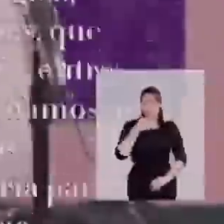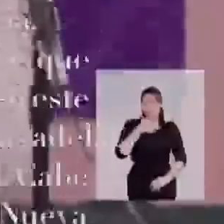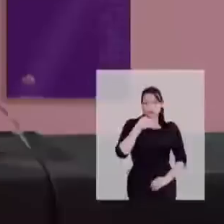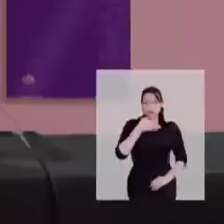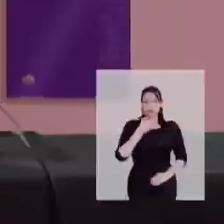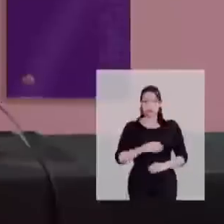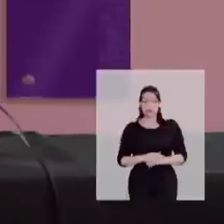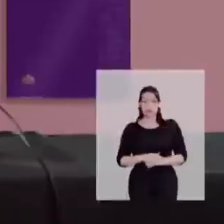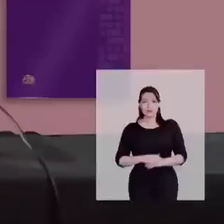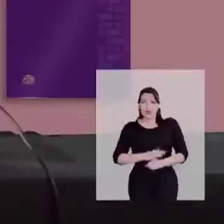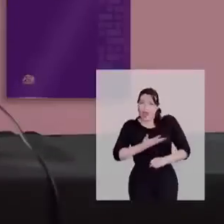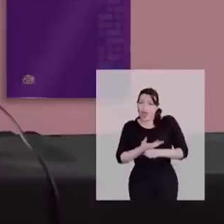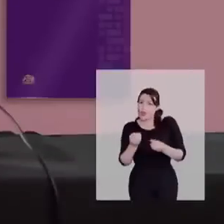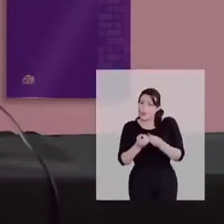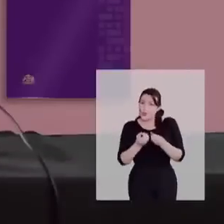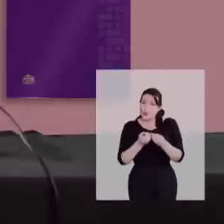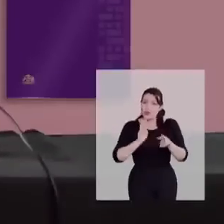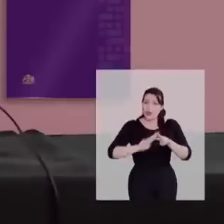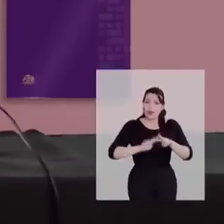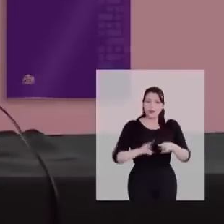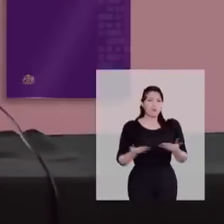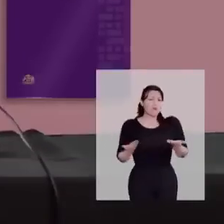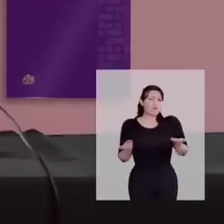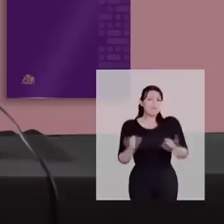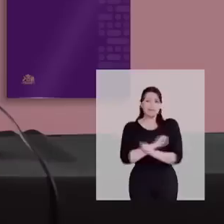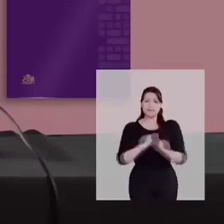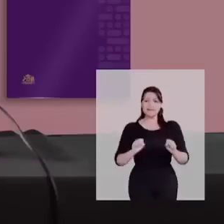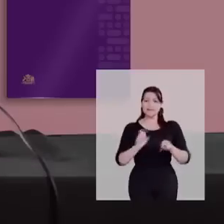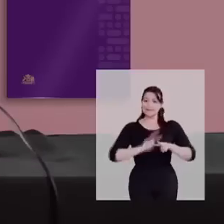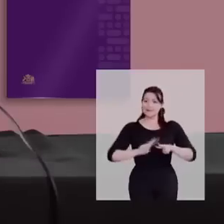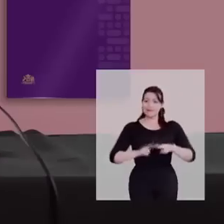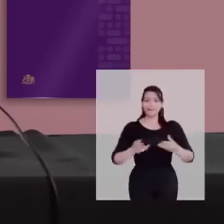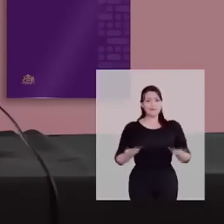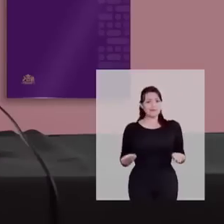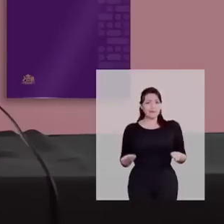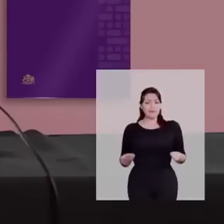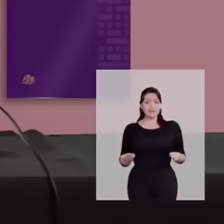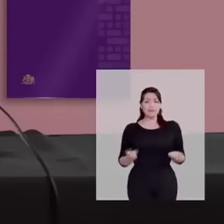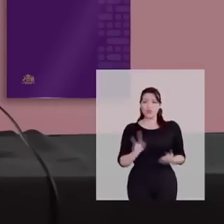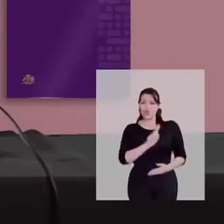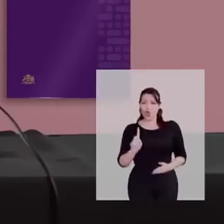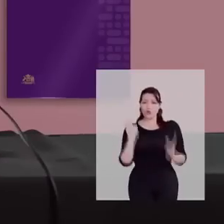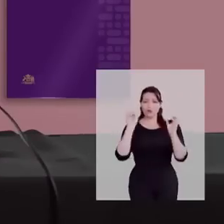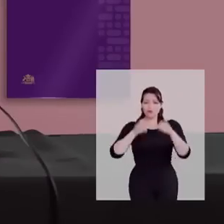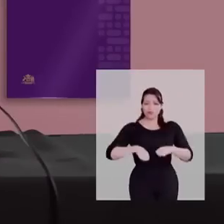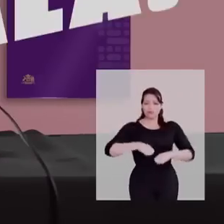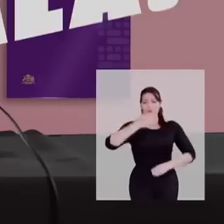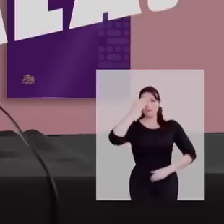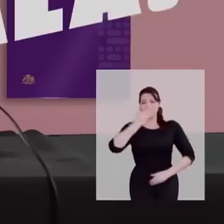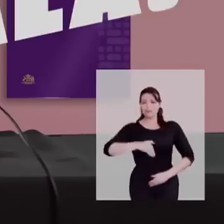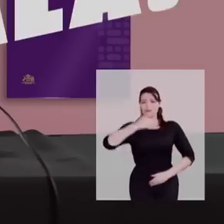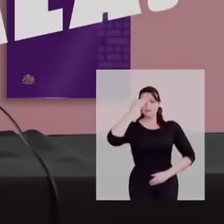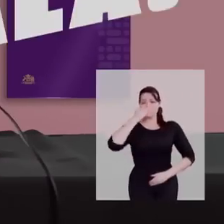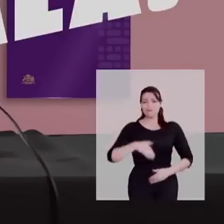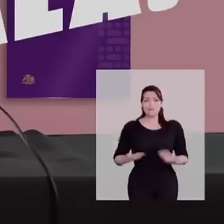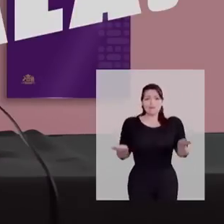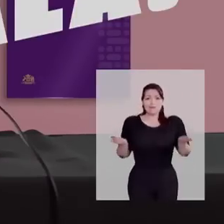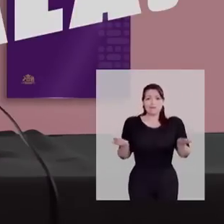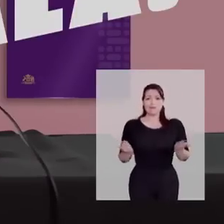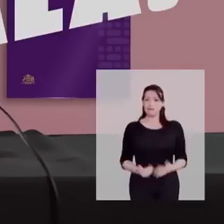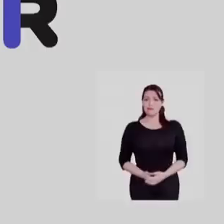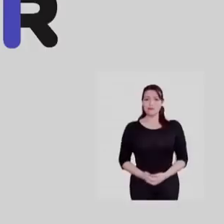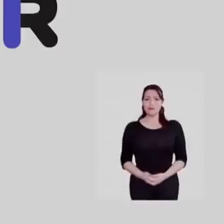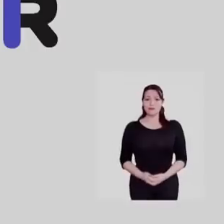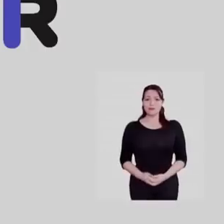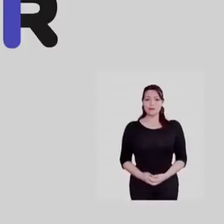Y si hay tanto que parchar. Es que no se puede arreglar. No te conformes. Si está mala, está